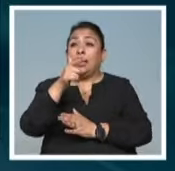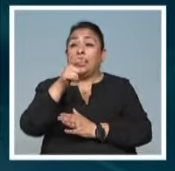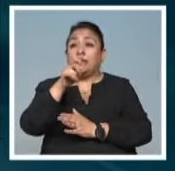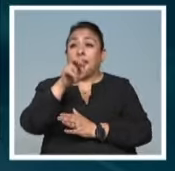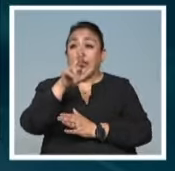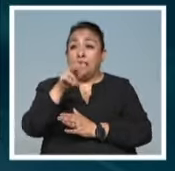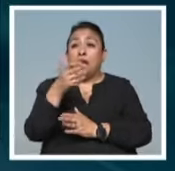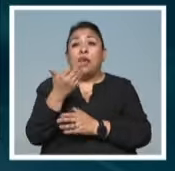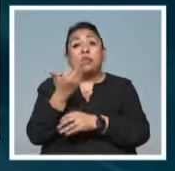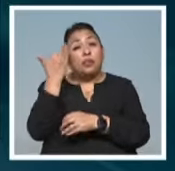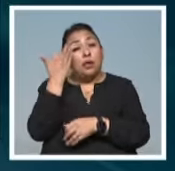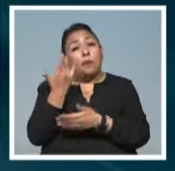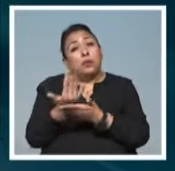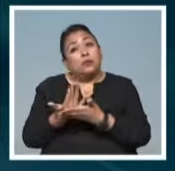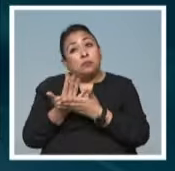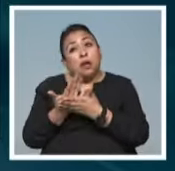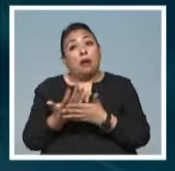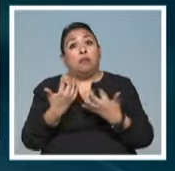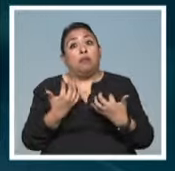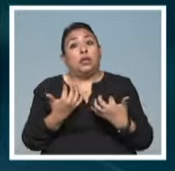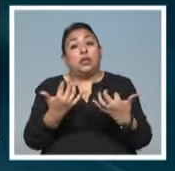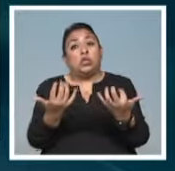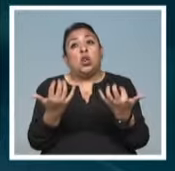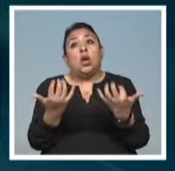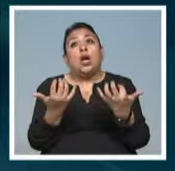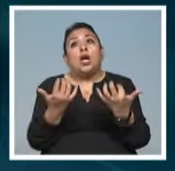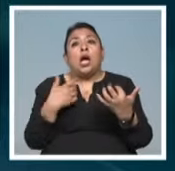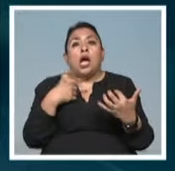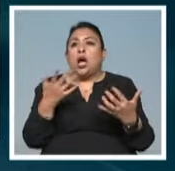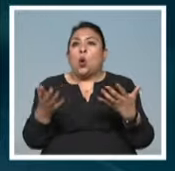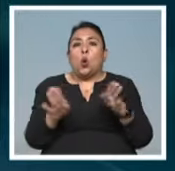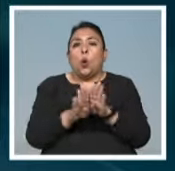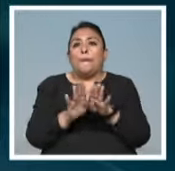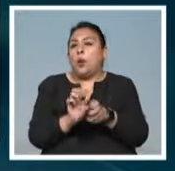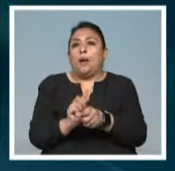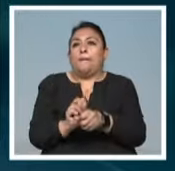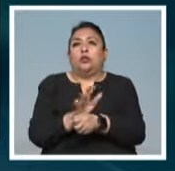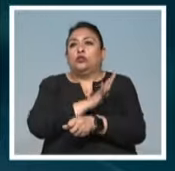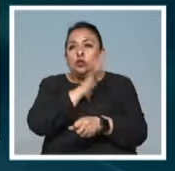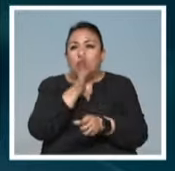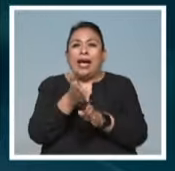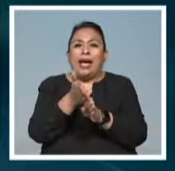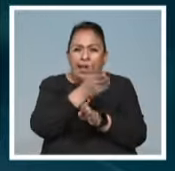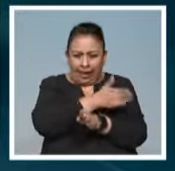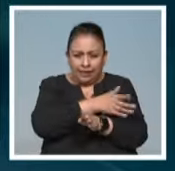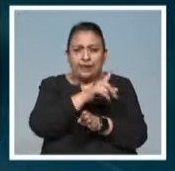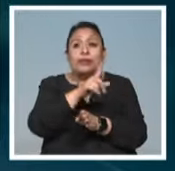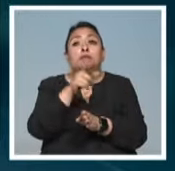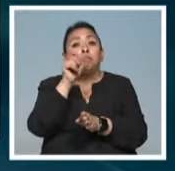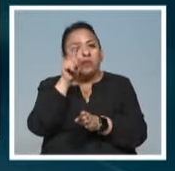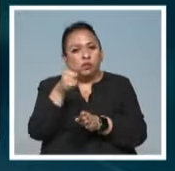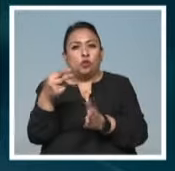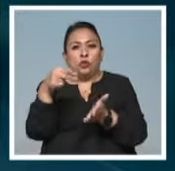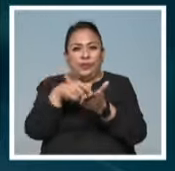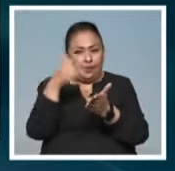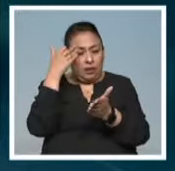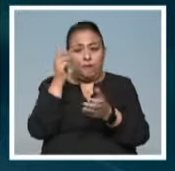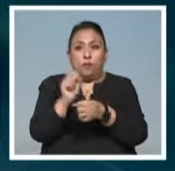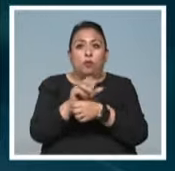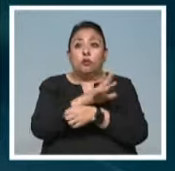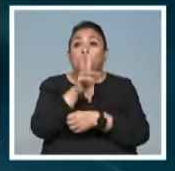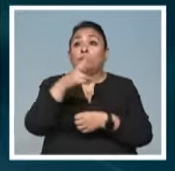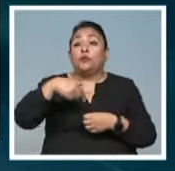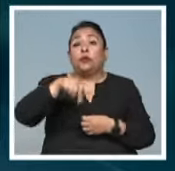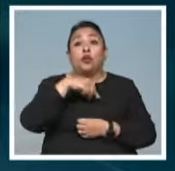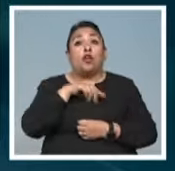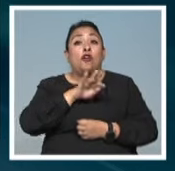quien trató en salir al escenario, dejando a su público en una total euforia, antes y durante su presentación. Estamos muy